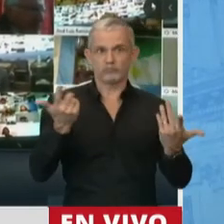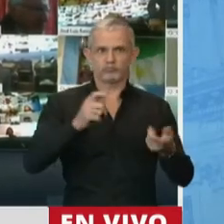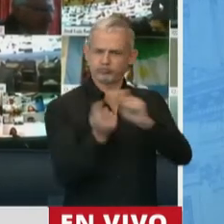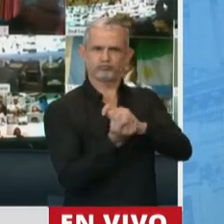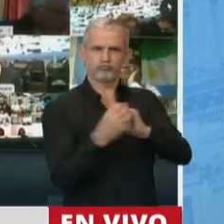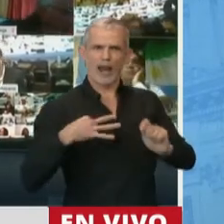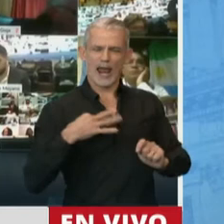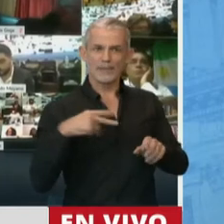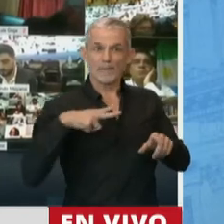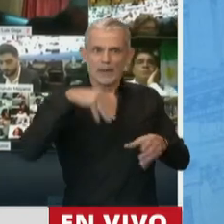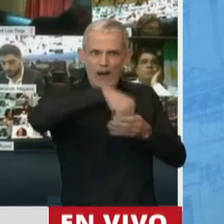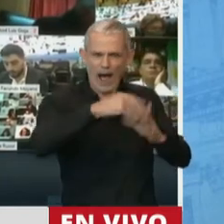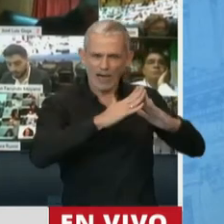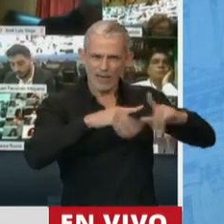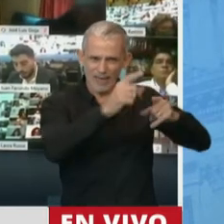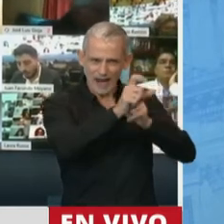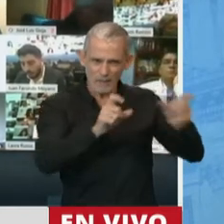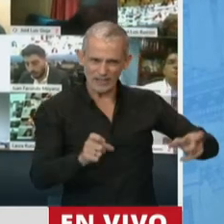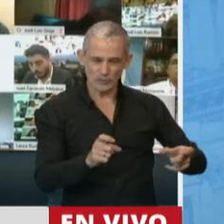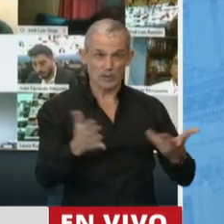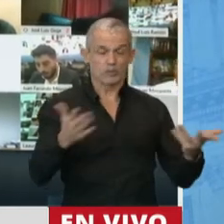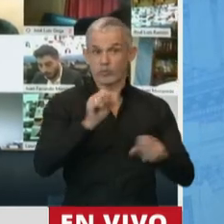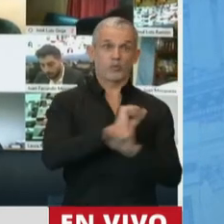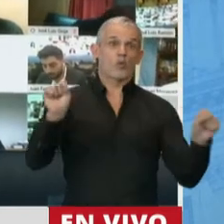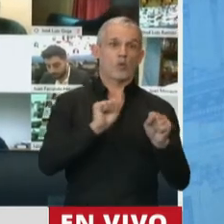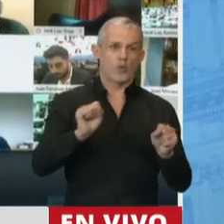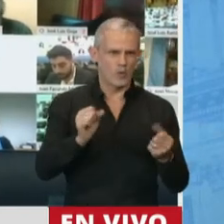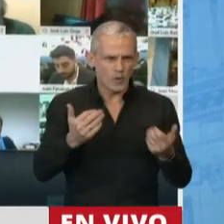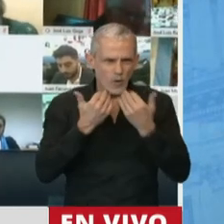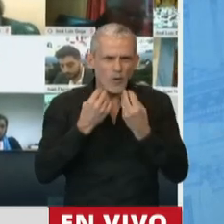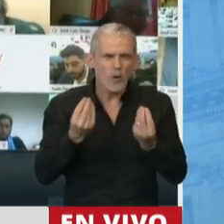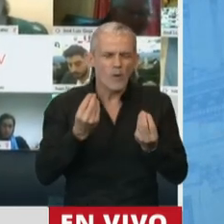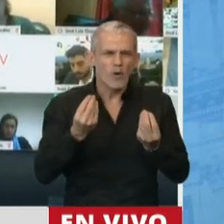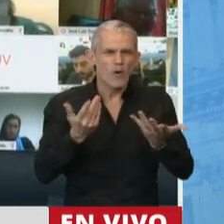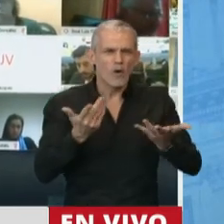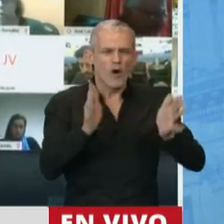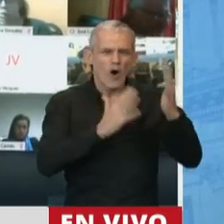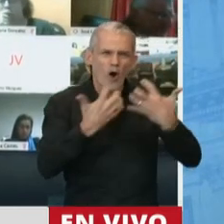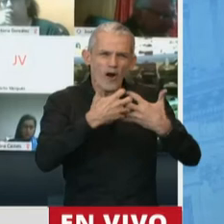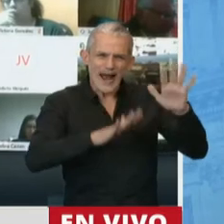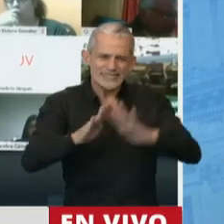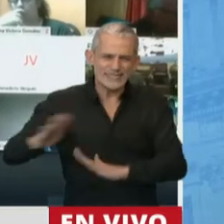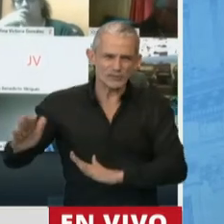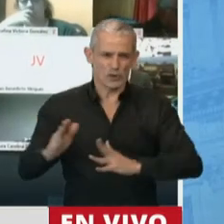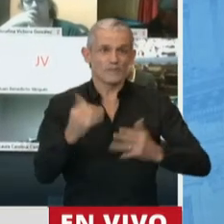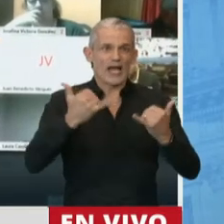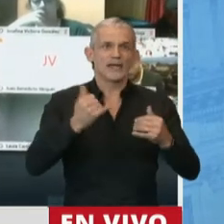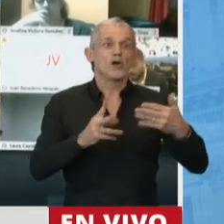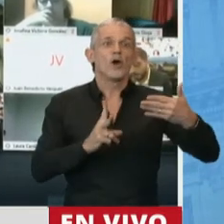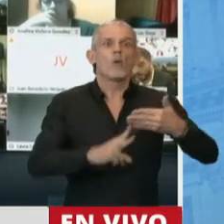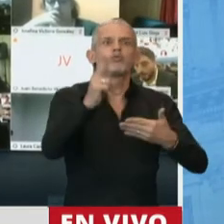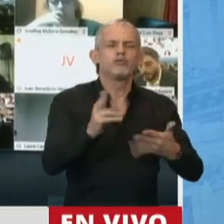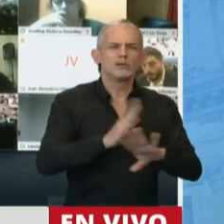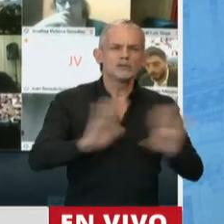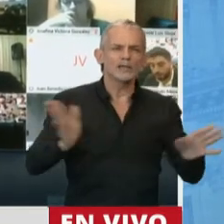la vida privada de las personas, la impredecibilidad, porque también, digamos, cuando hay, digamos, un corte